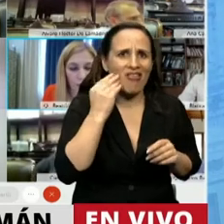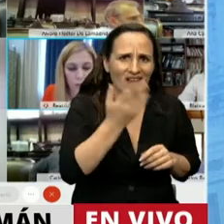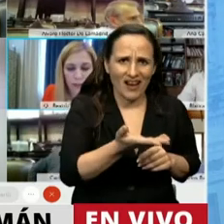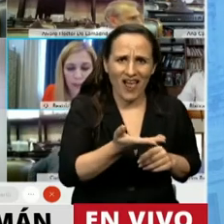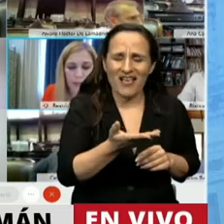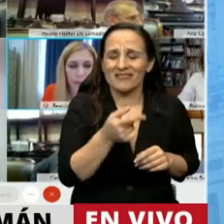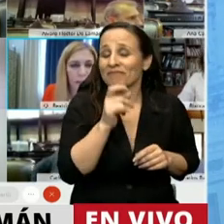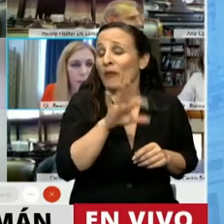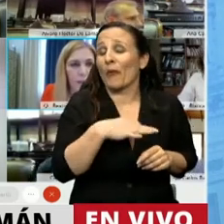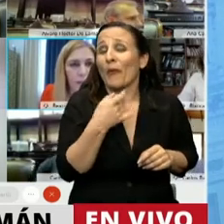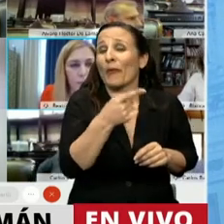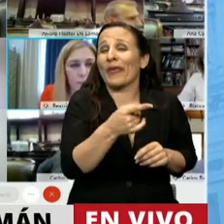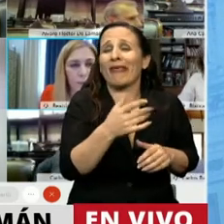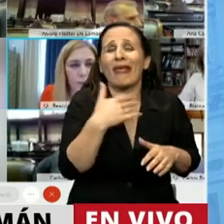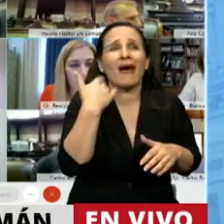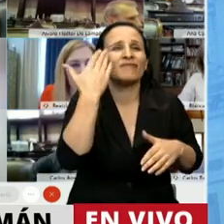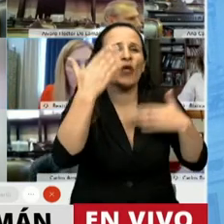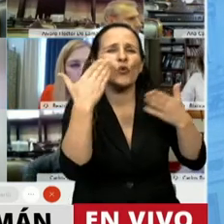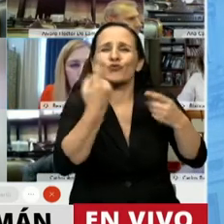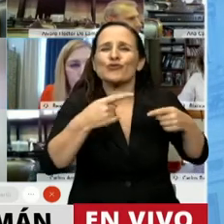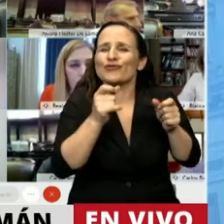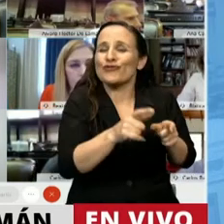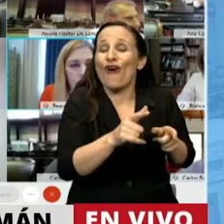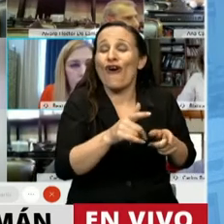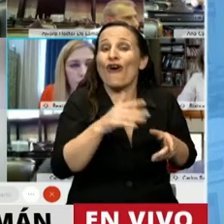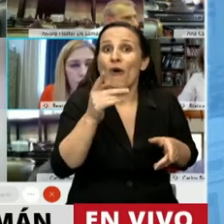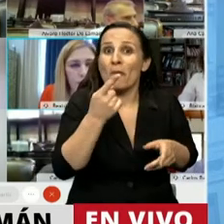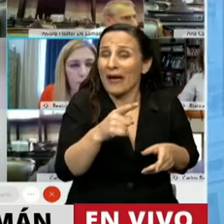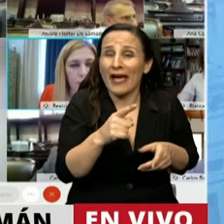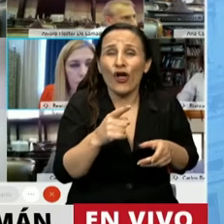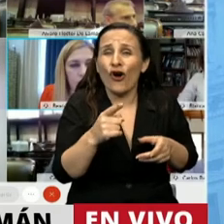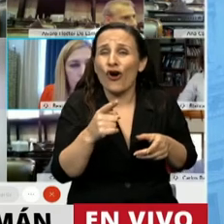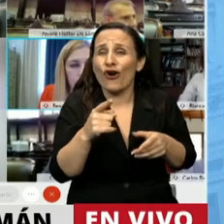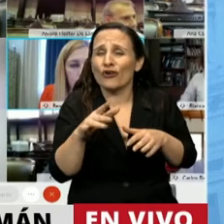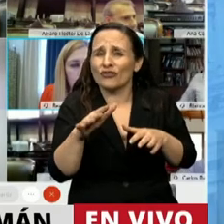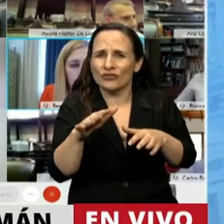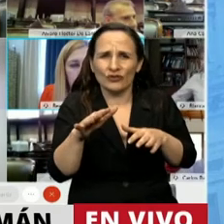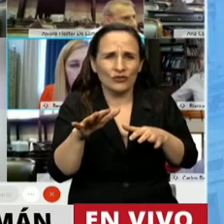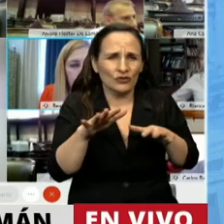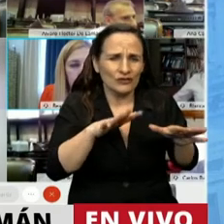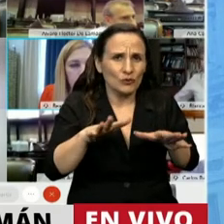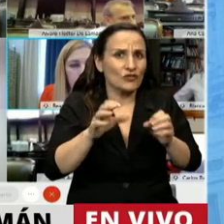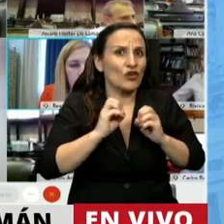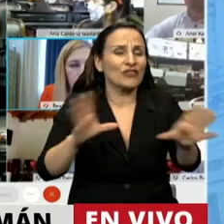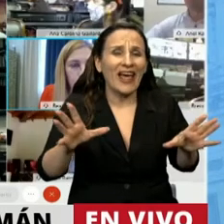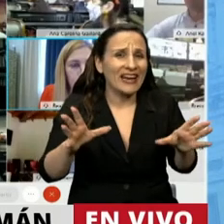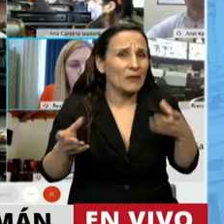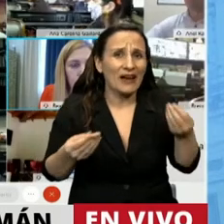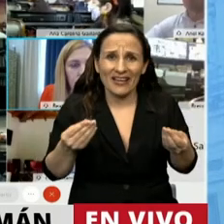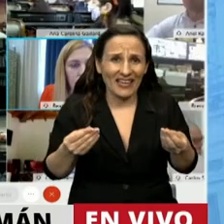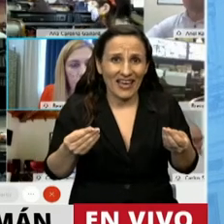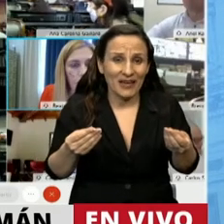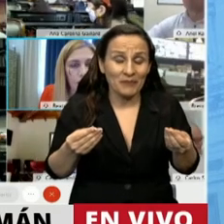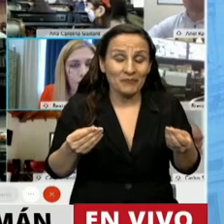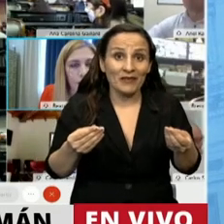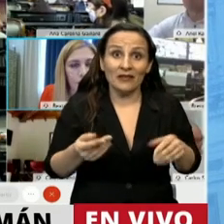llena de ilusiones. Pero lo más terrible de este caso, señor Presidente, es